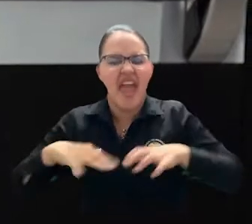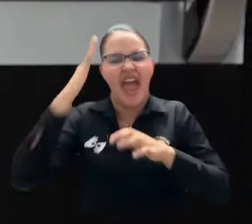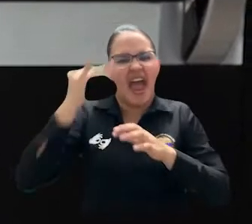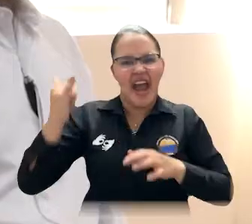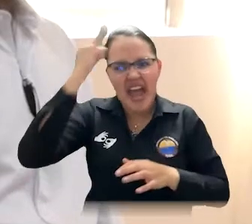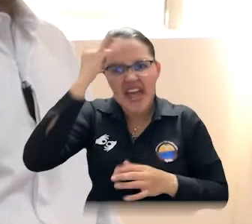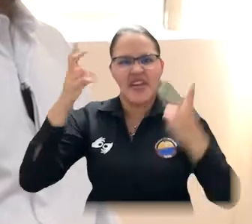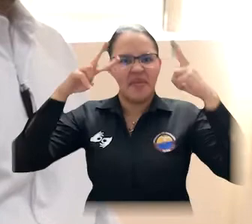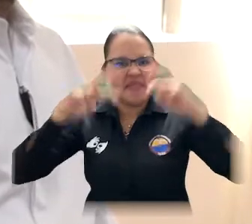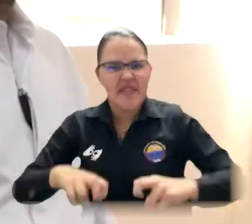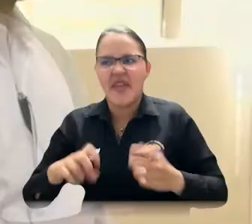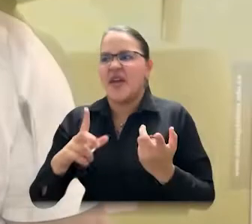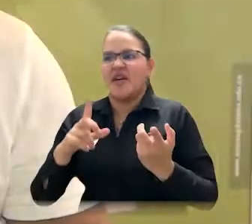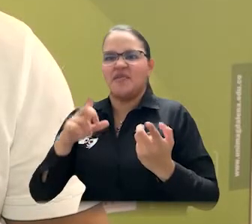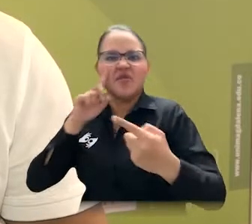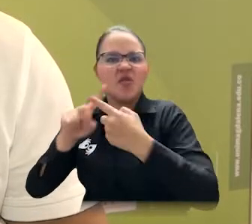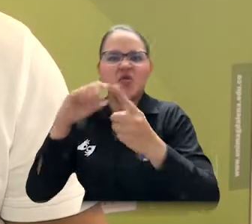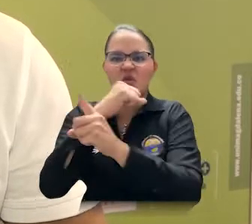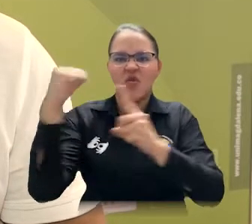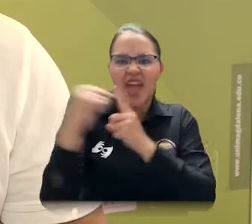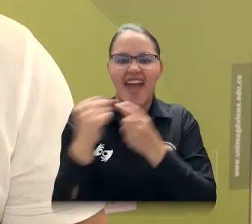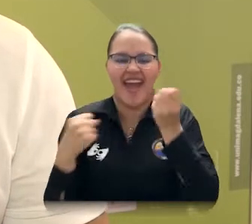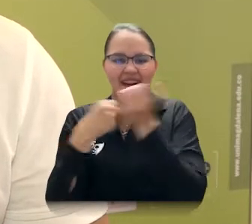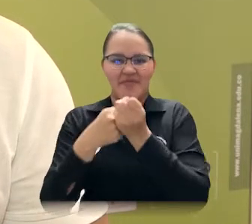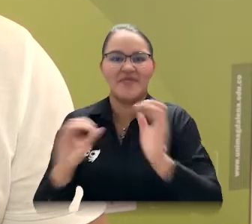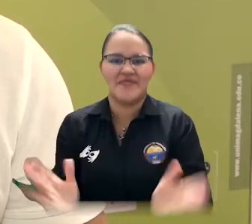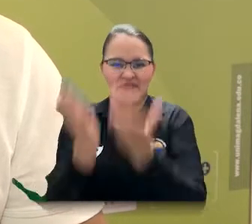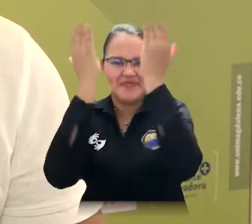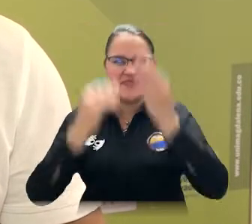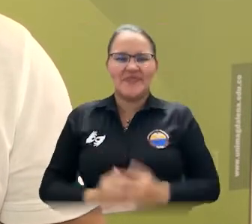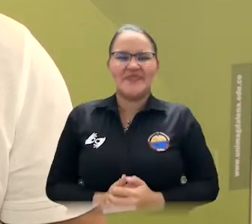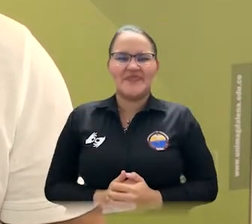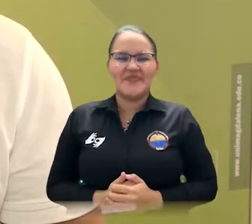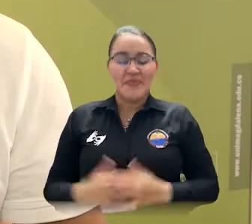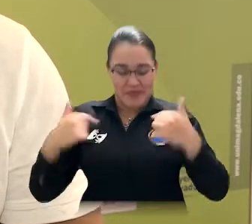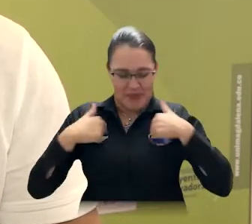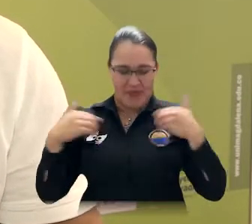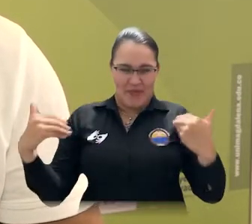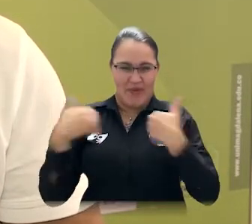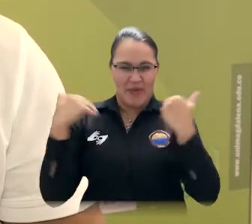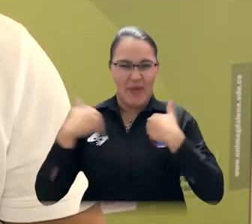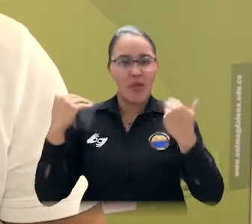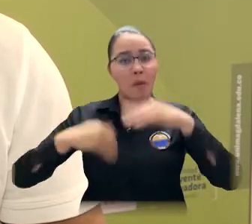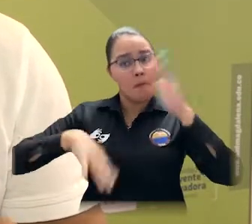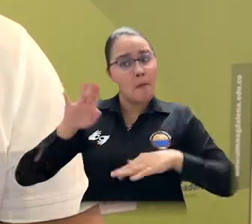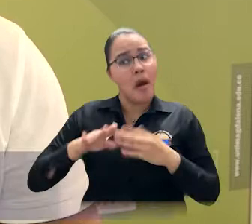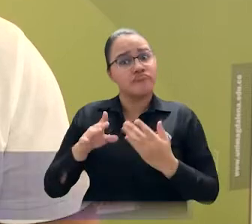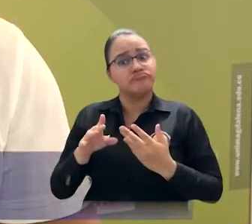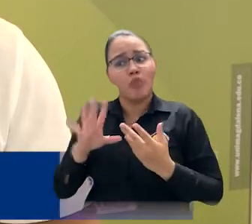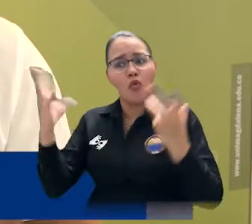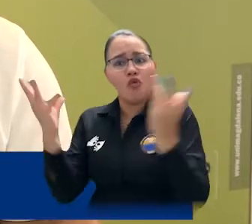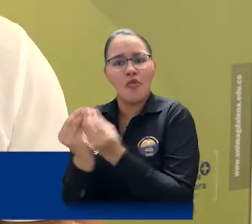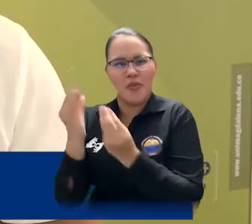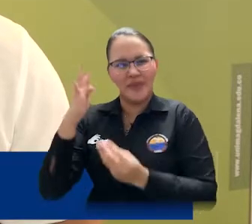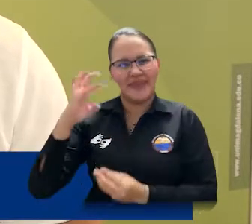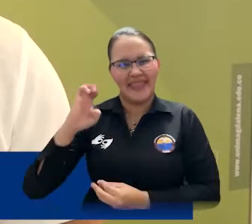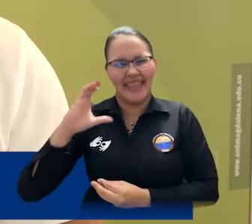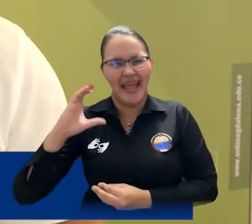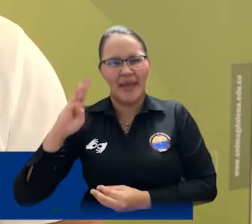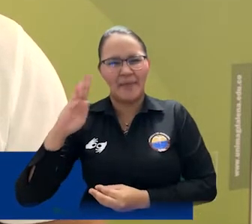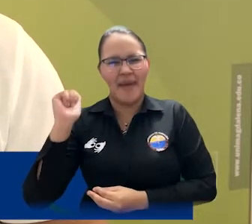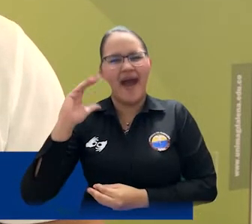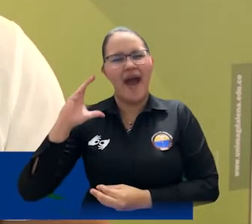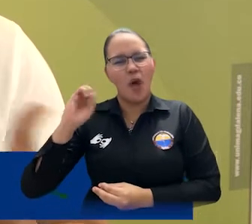y de proyección social. Muy complacidos de este voto de confianza de Tecvaco para creer en la Universidad del Magdalena, comprometidos con apoyar sus